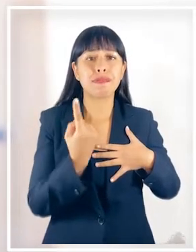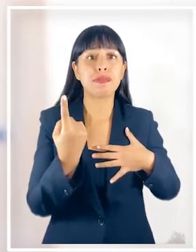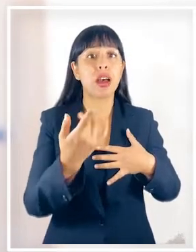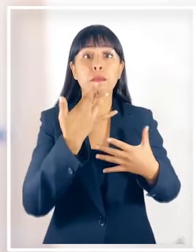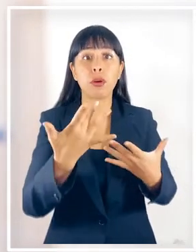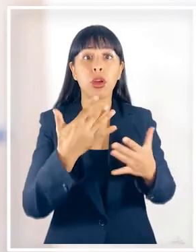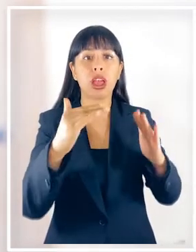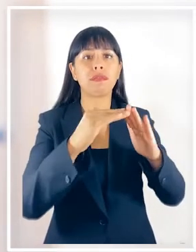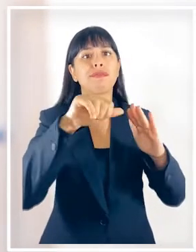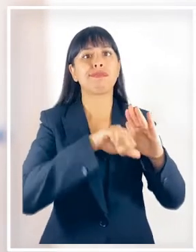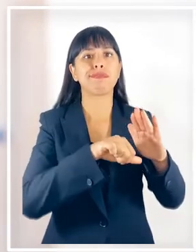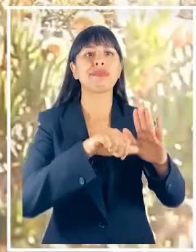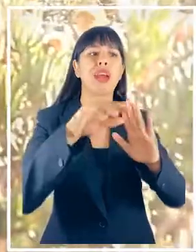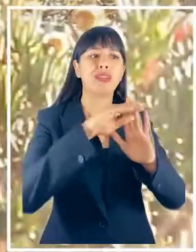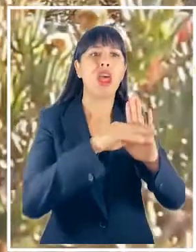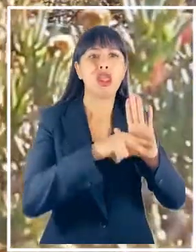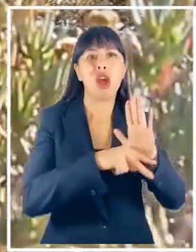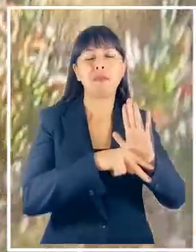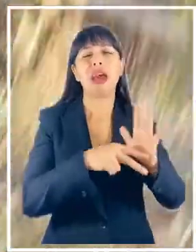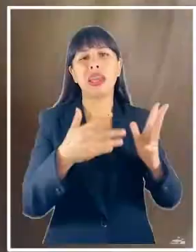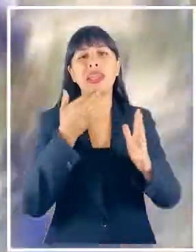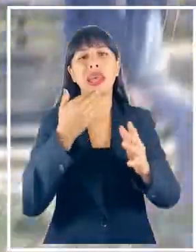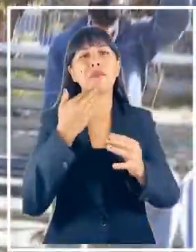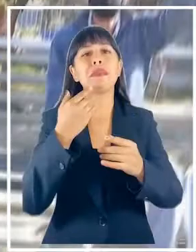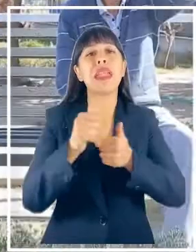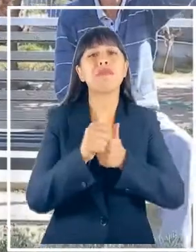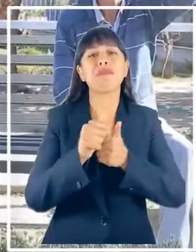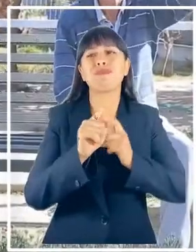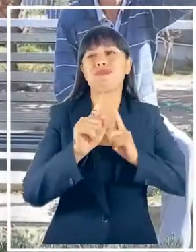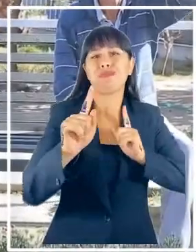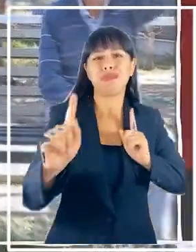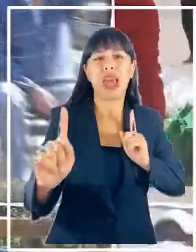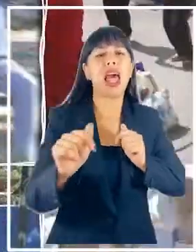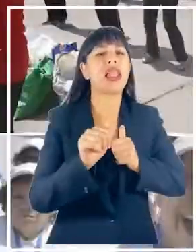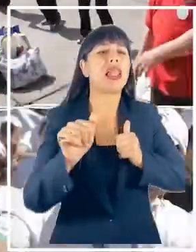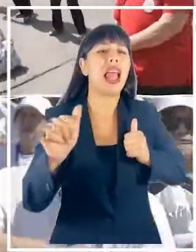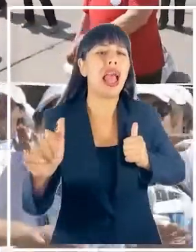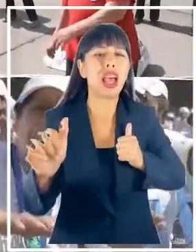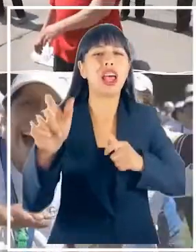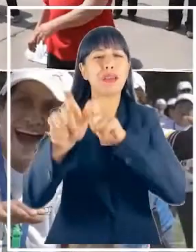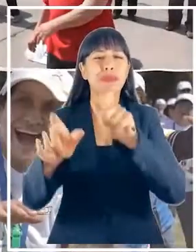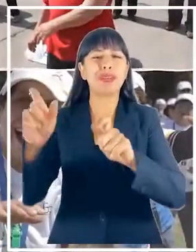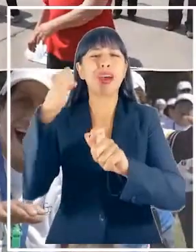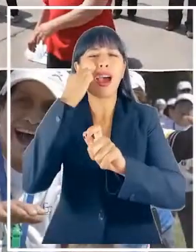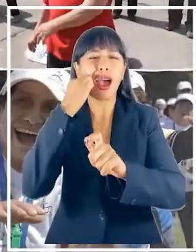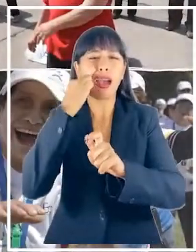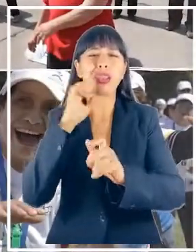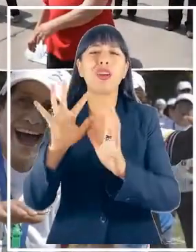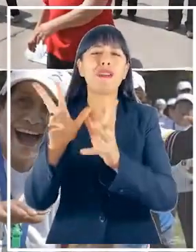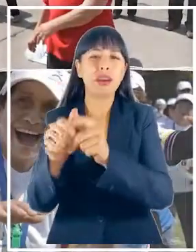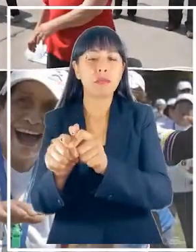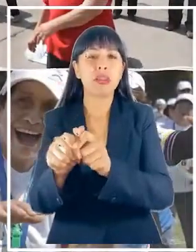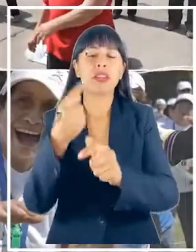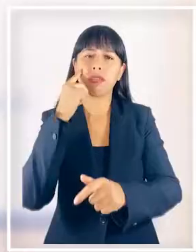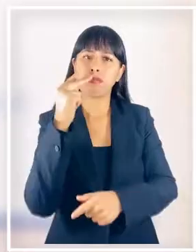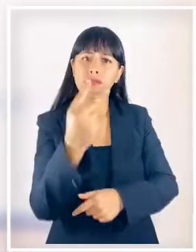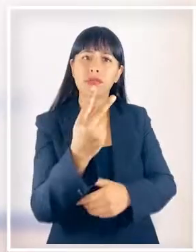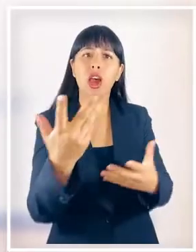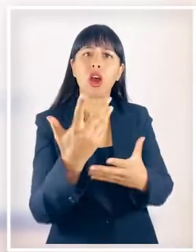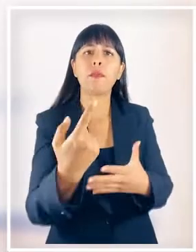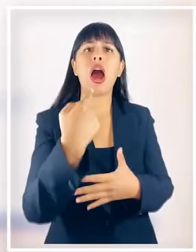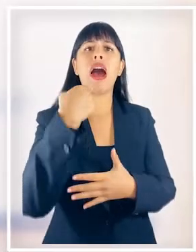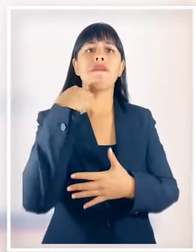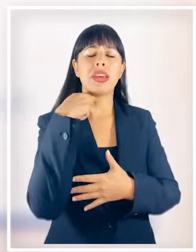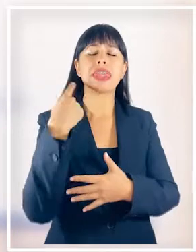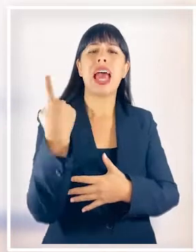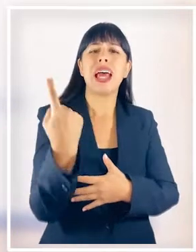queridos o personas significativas tomando en cuenta lo anteriormente visto, cómo la soledad afecta a las personas mayores espero